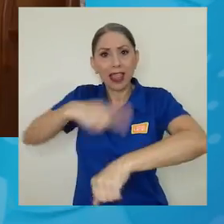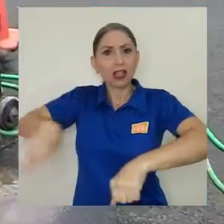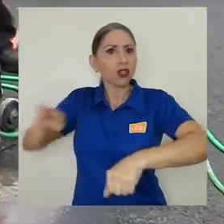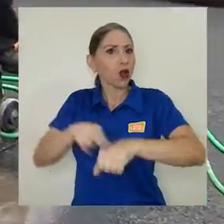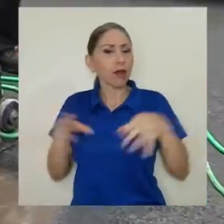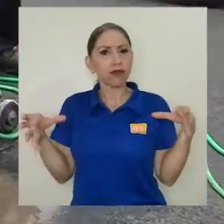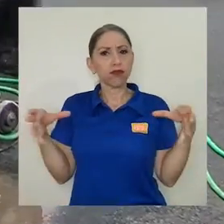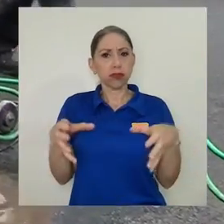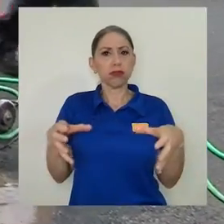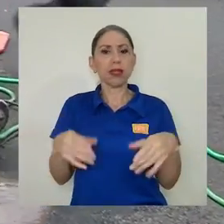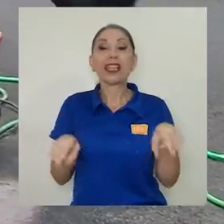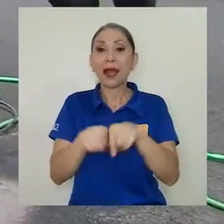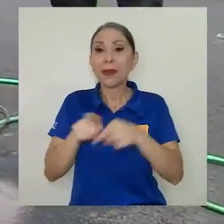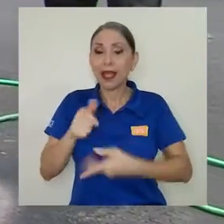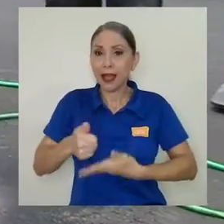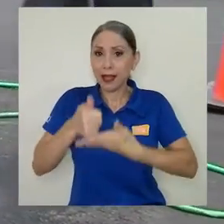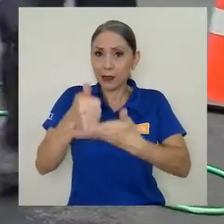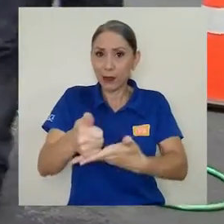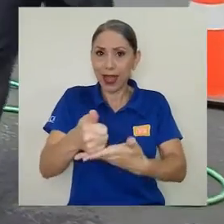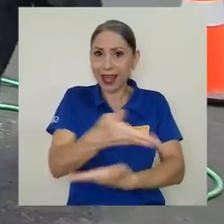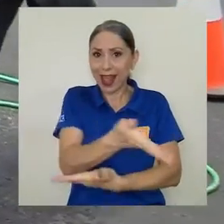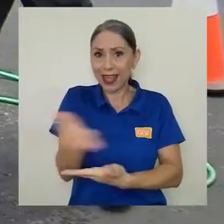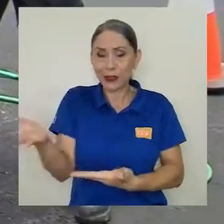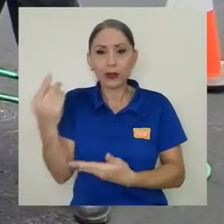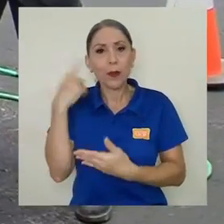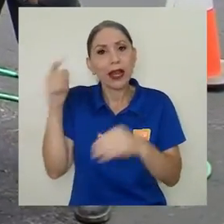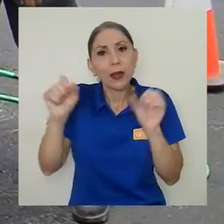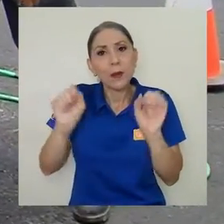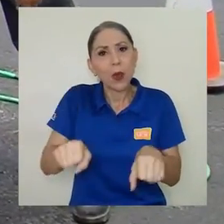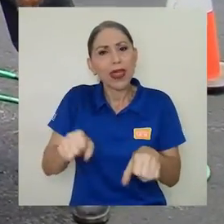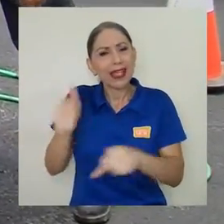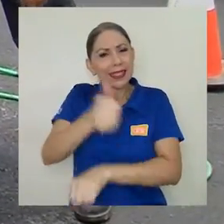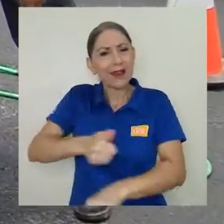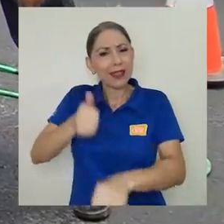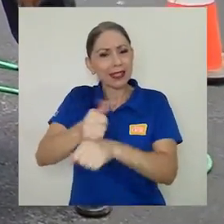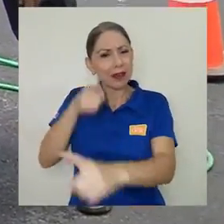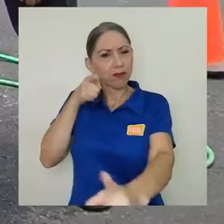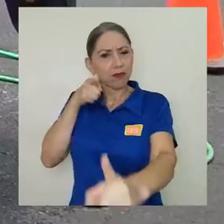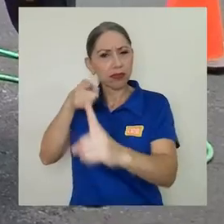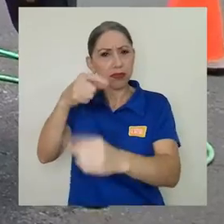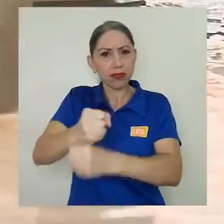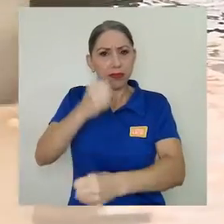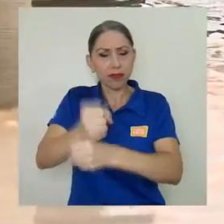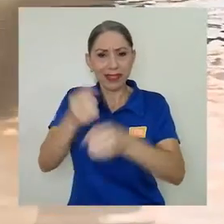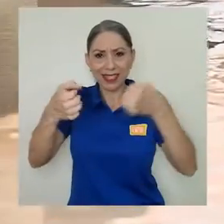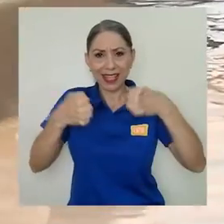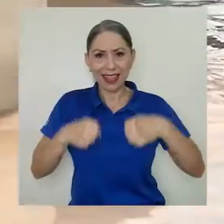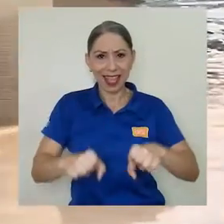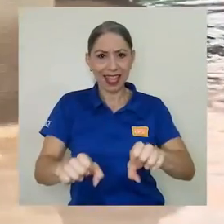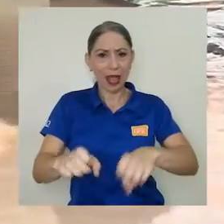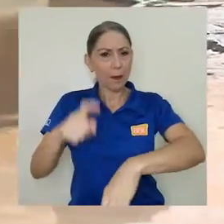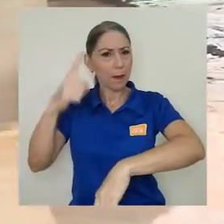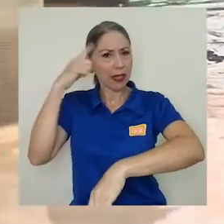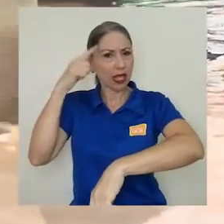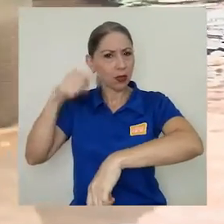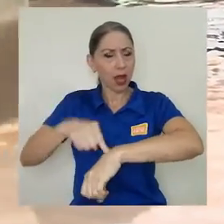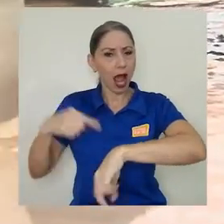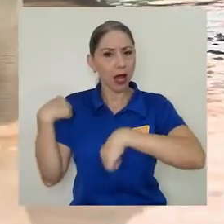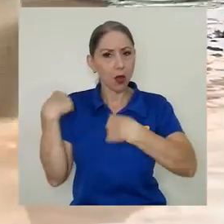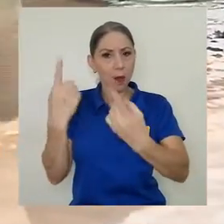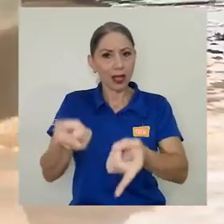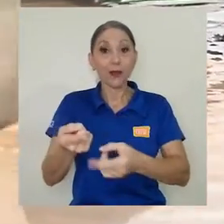a tener insumos para la definición de una ruta estratégica también, como les decía, largo plazo.